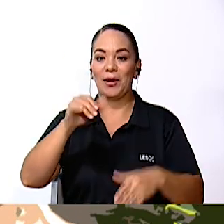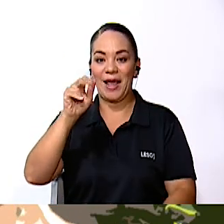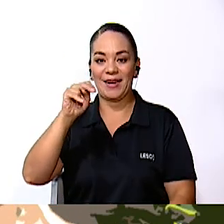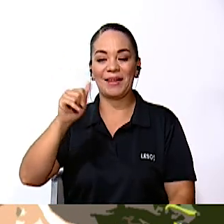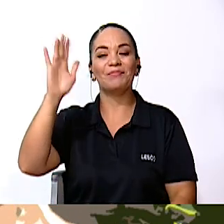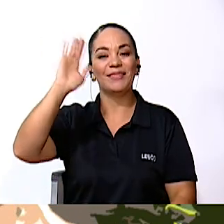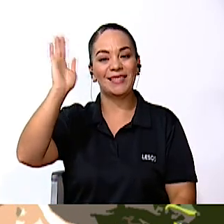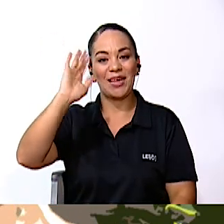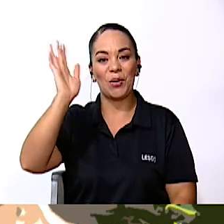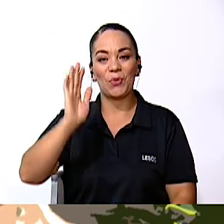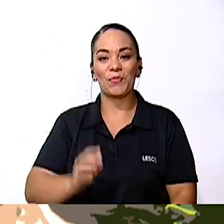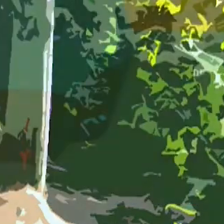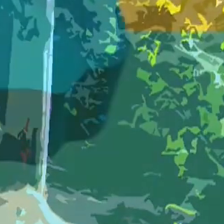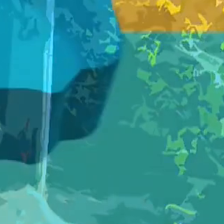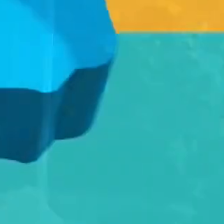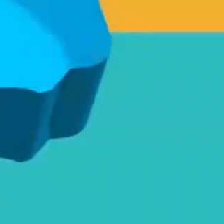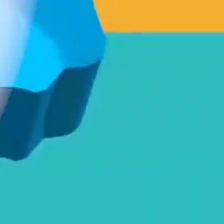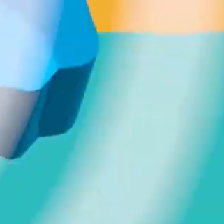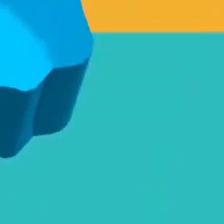Ana Adiós